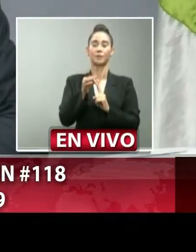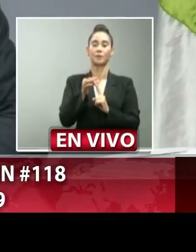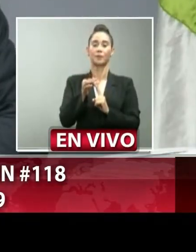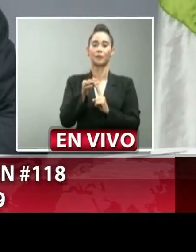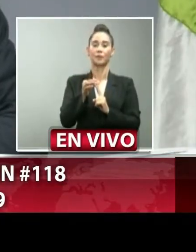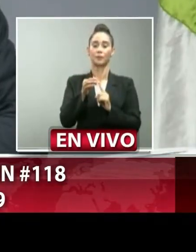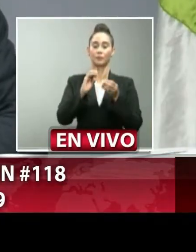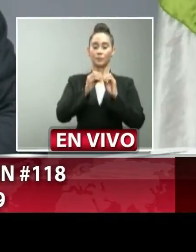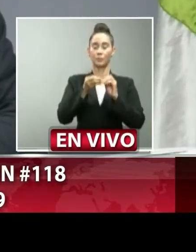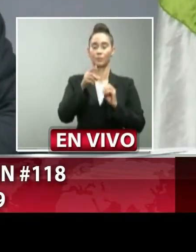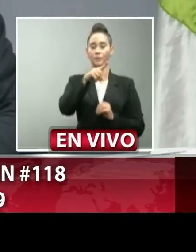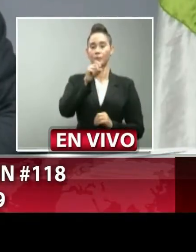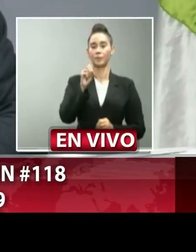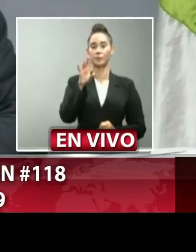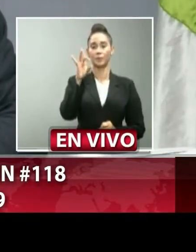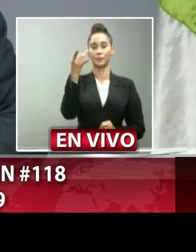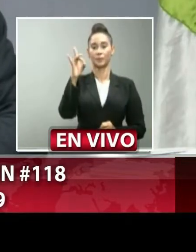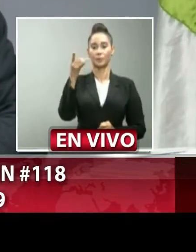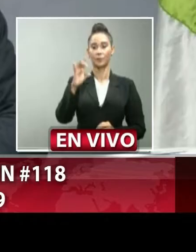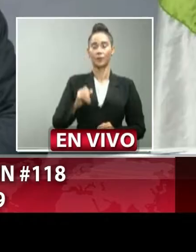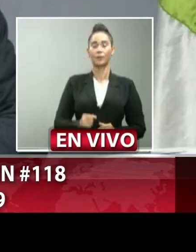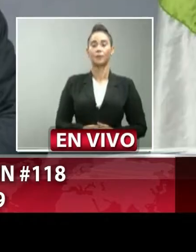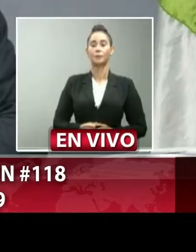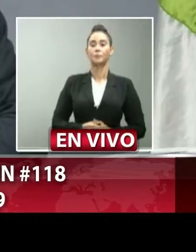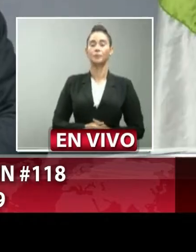especial número 118